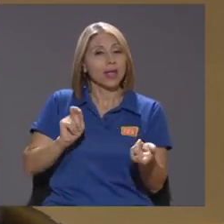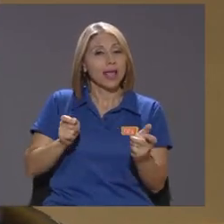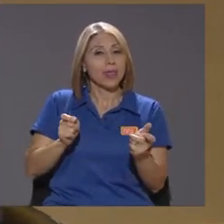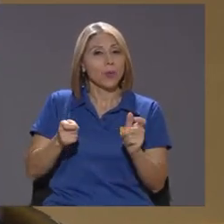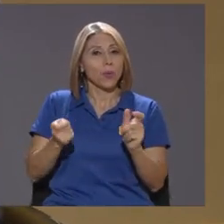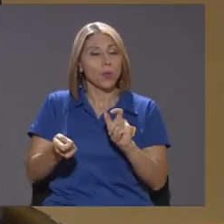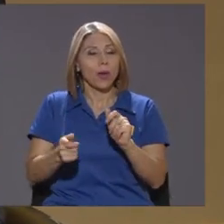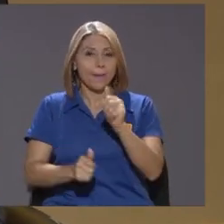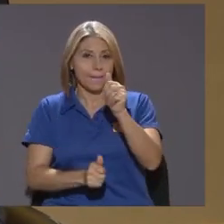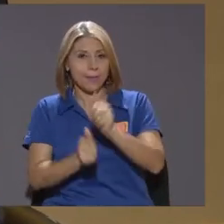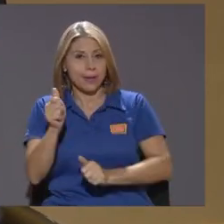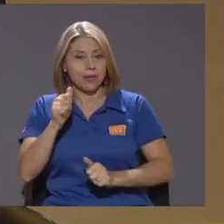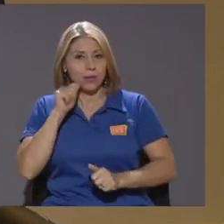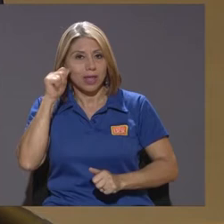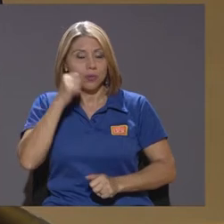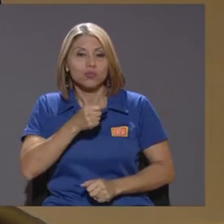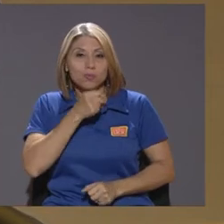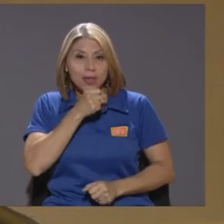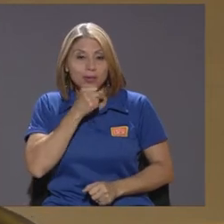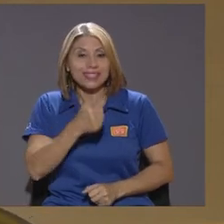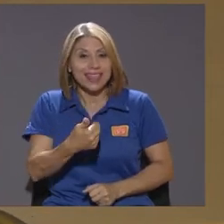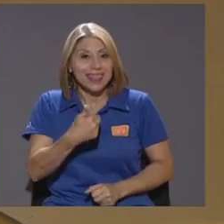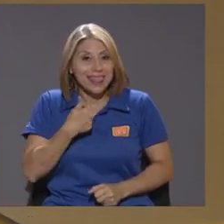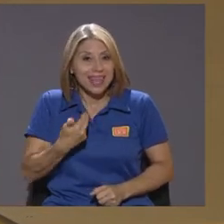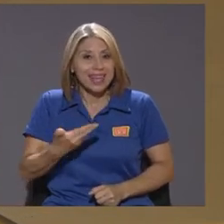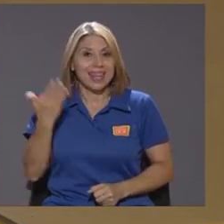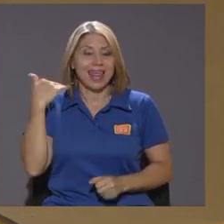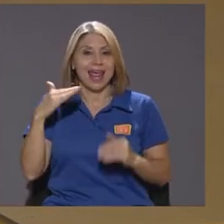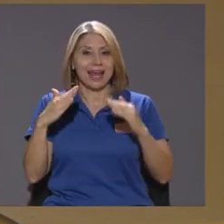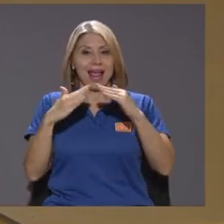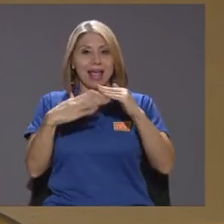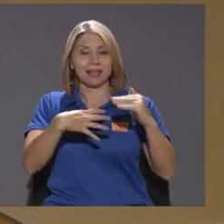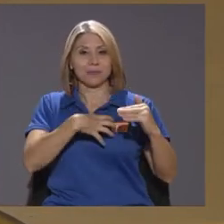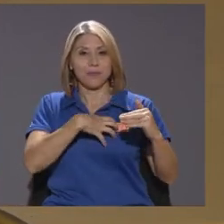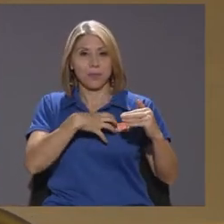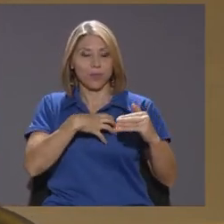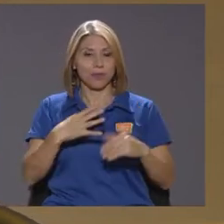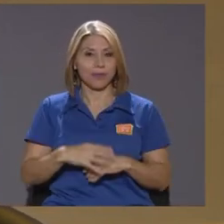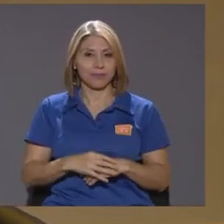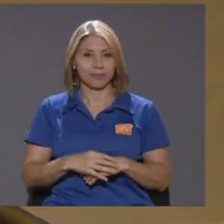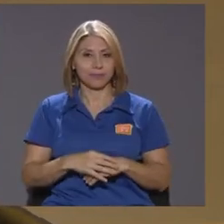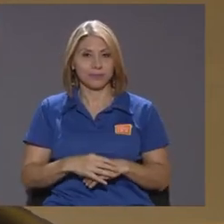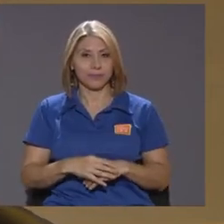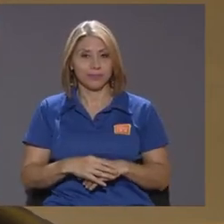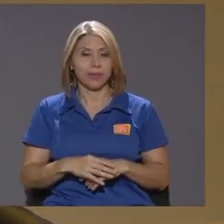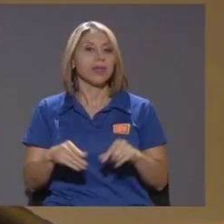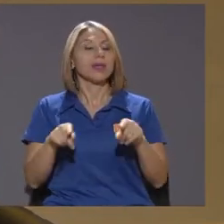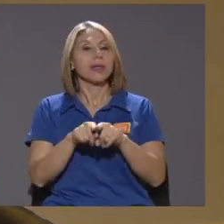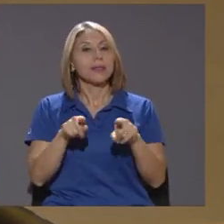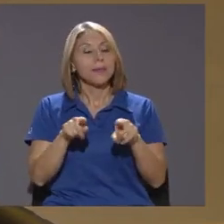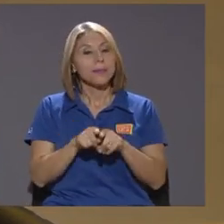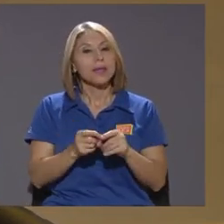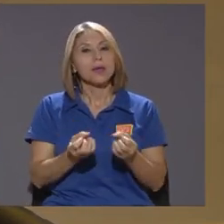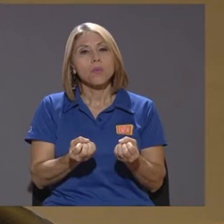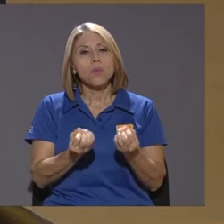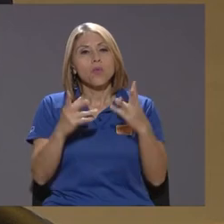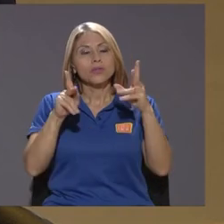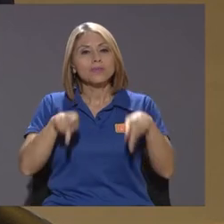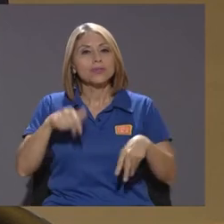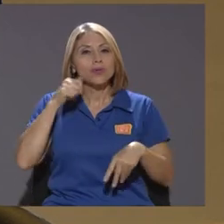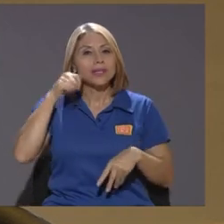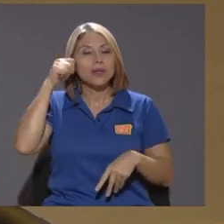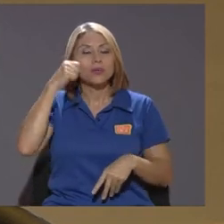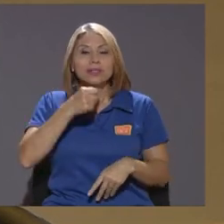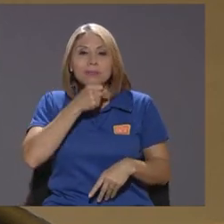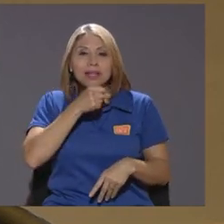adultos mayores tenía casa propia y por otro lado muchos de los adultos mayores vivían